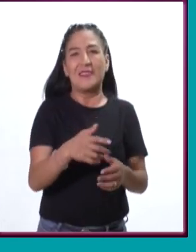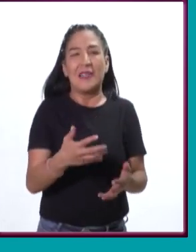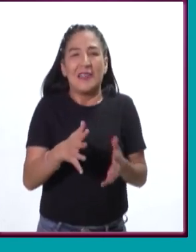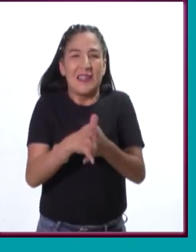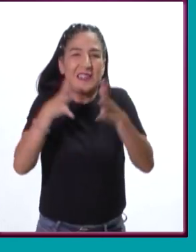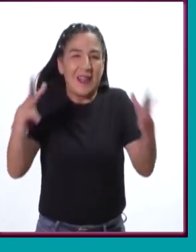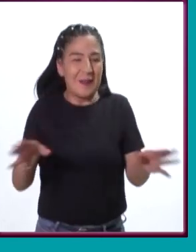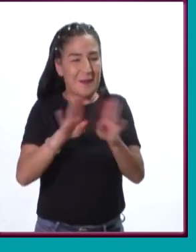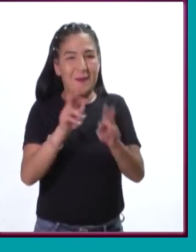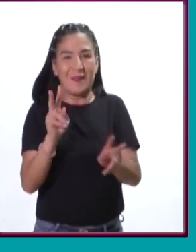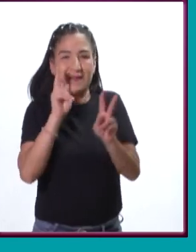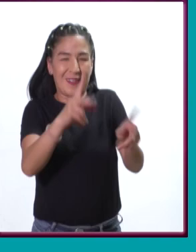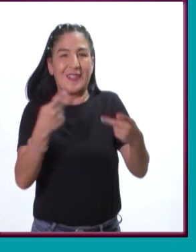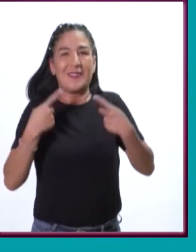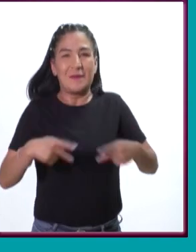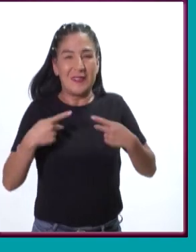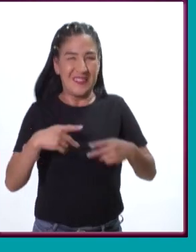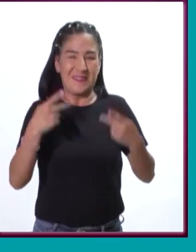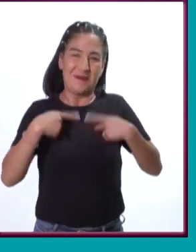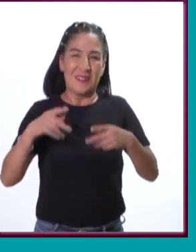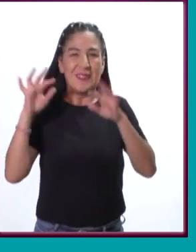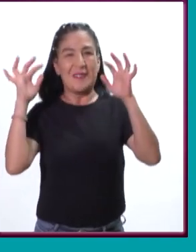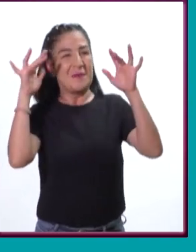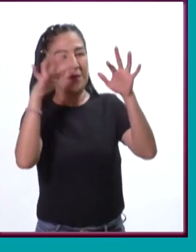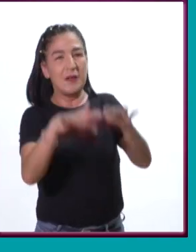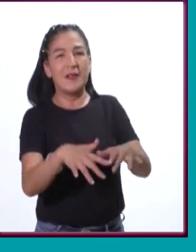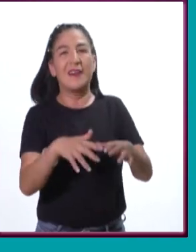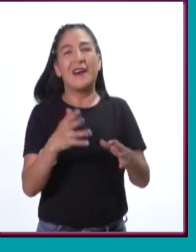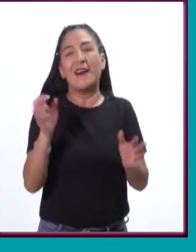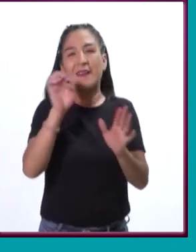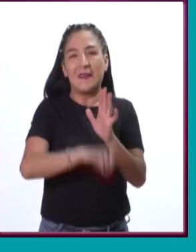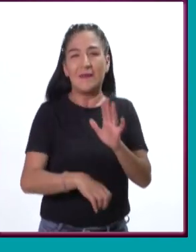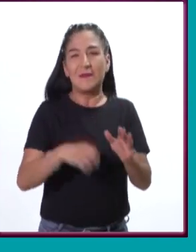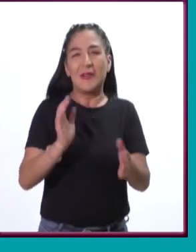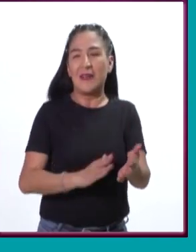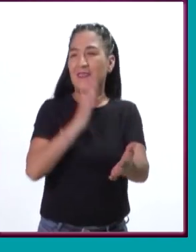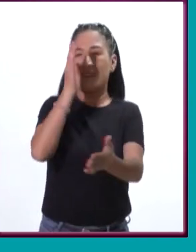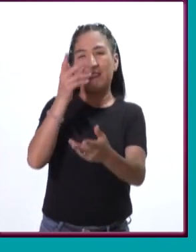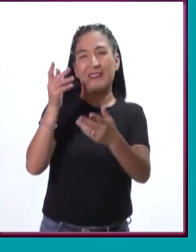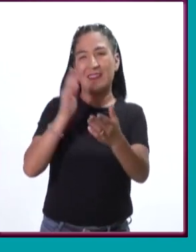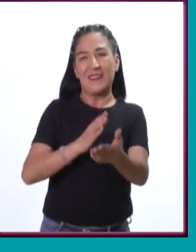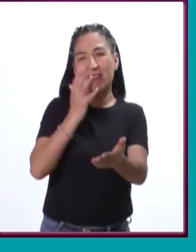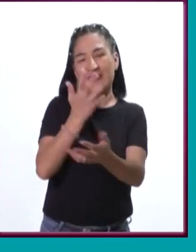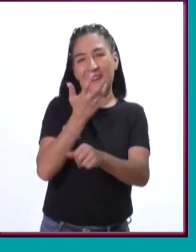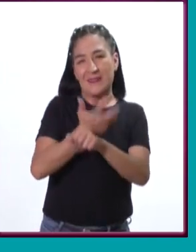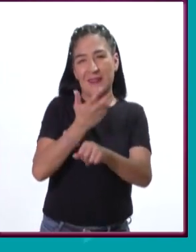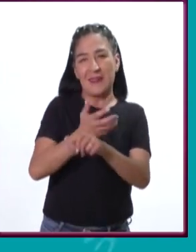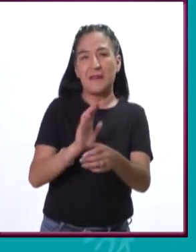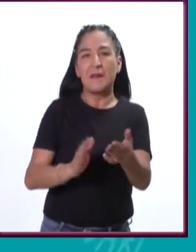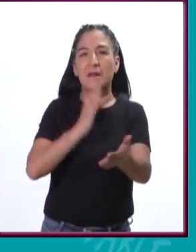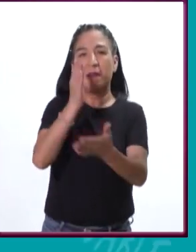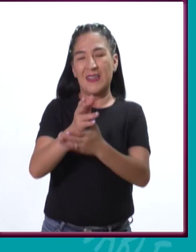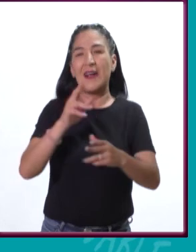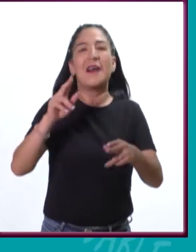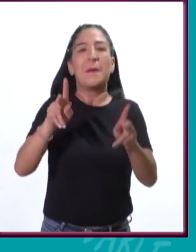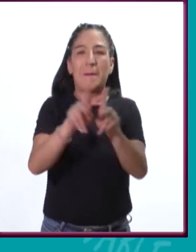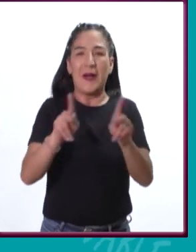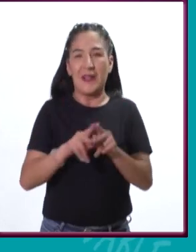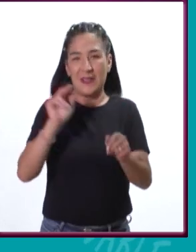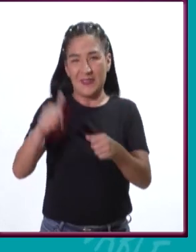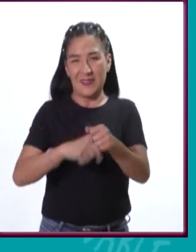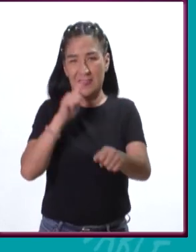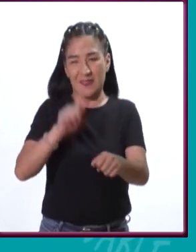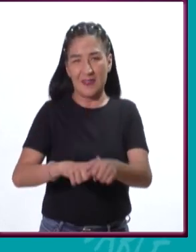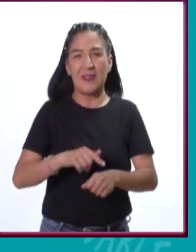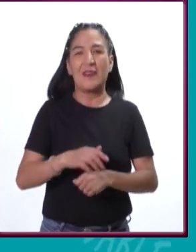que van a esas áreas naturales protegidas que son muchas de ellas absolutamente únicas y que son en